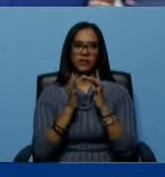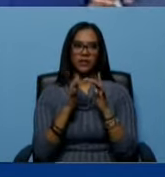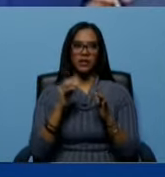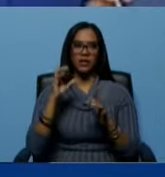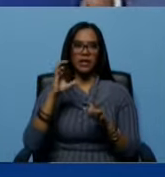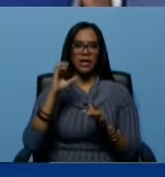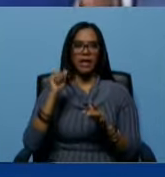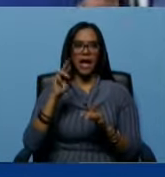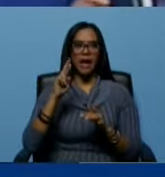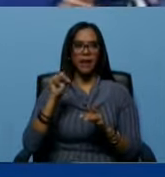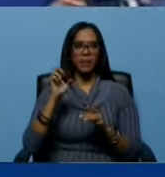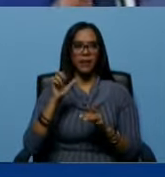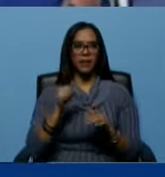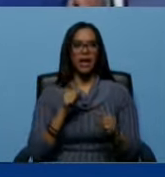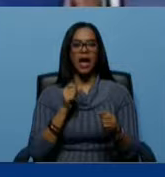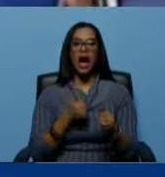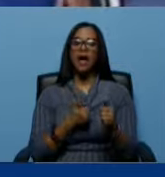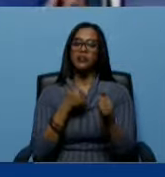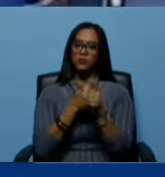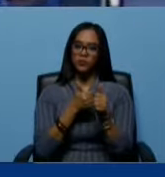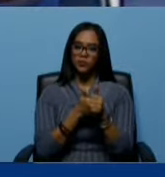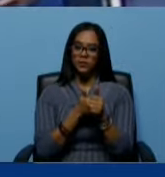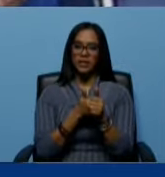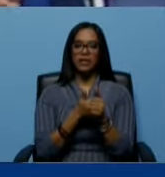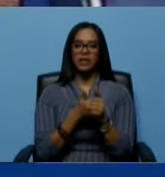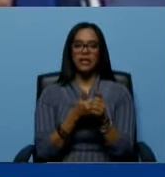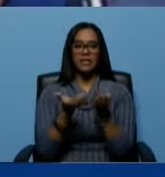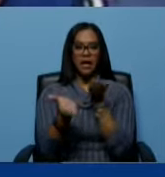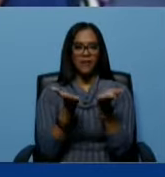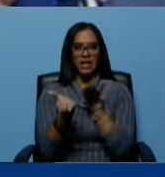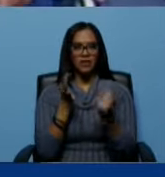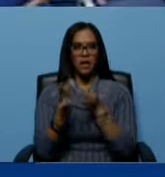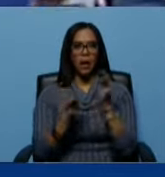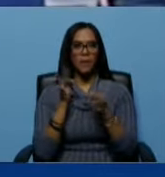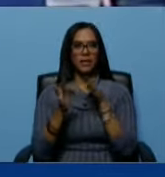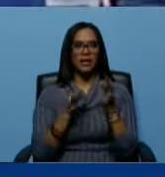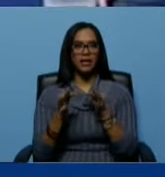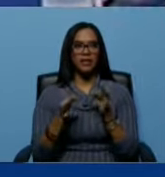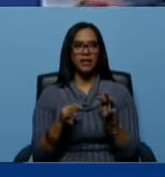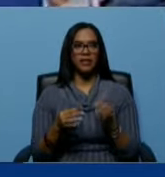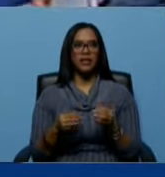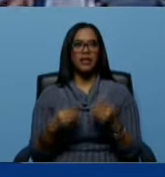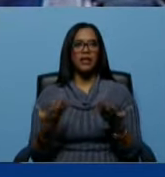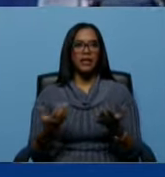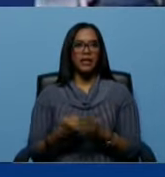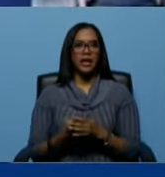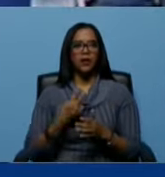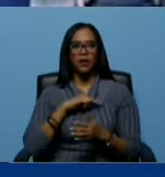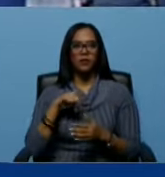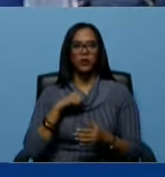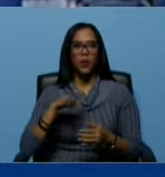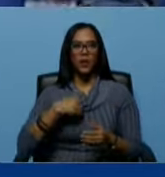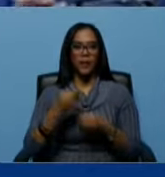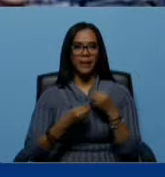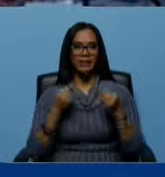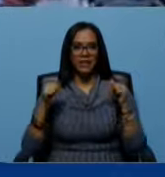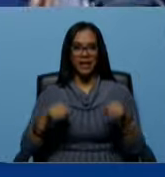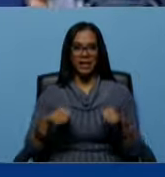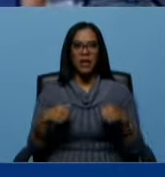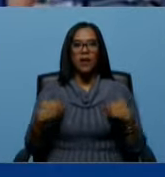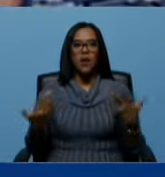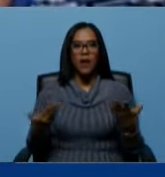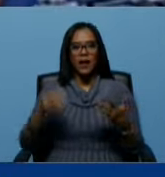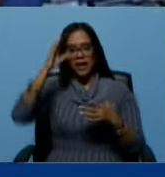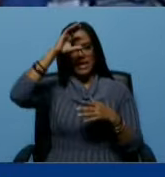Hidalgo, adjunta del servicio, para que nos explique, doctora, qué es lo que nosotros podemos hacer aquí, cuál es la